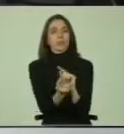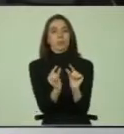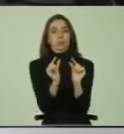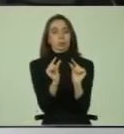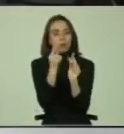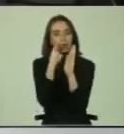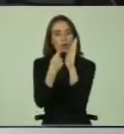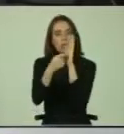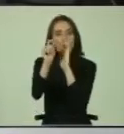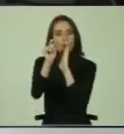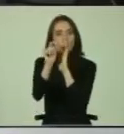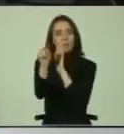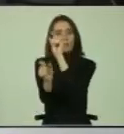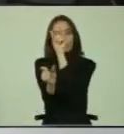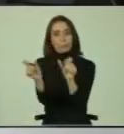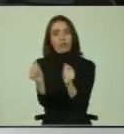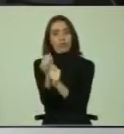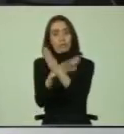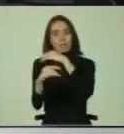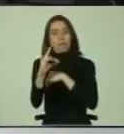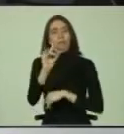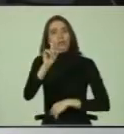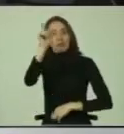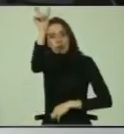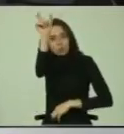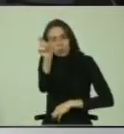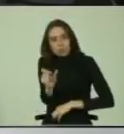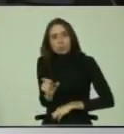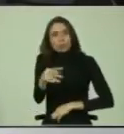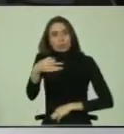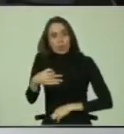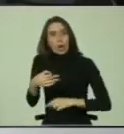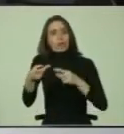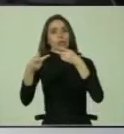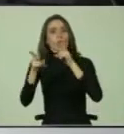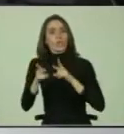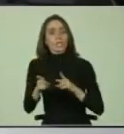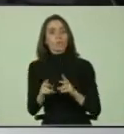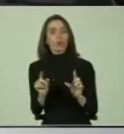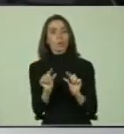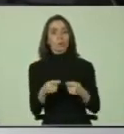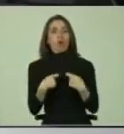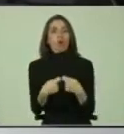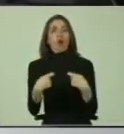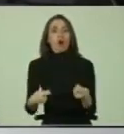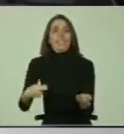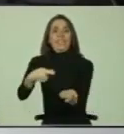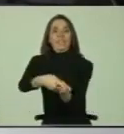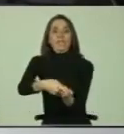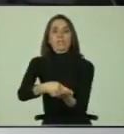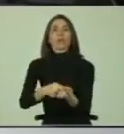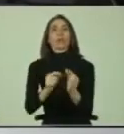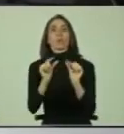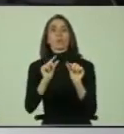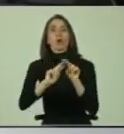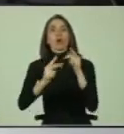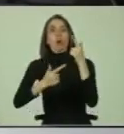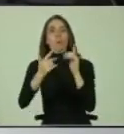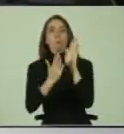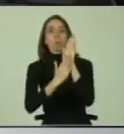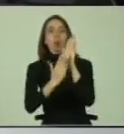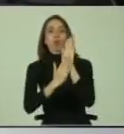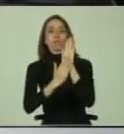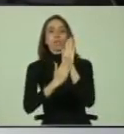reconocimiento de esta población como sujetos de derechos y en una baja inversión y desarrollo de políticas por parte del Estado.